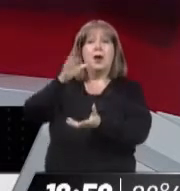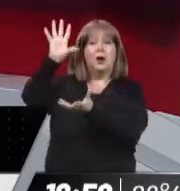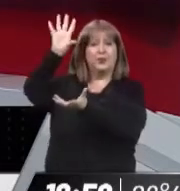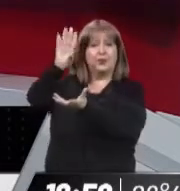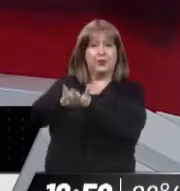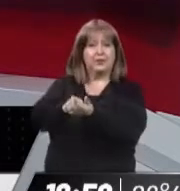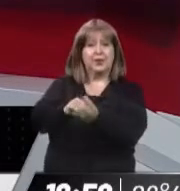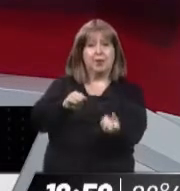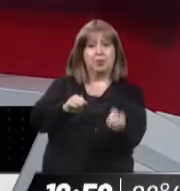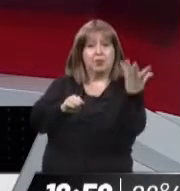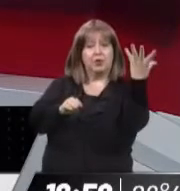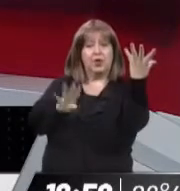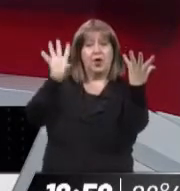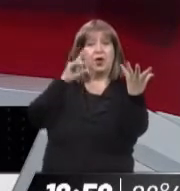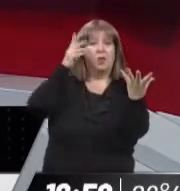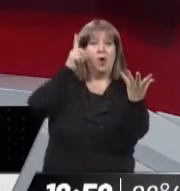la zona. Juli.